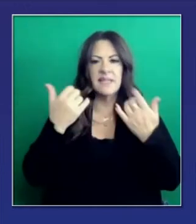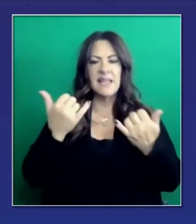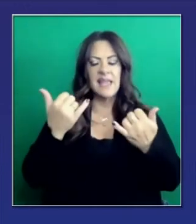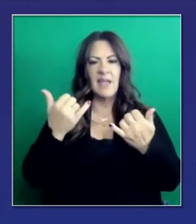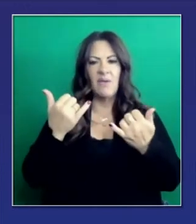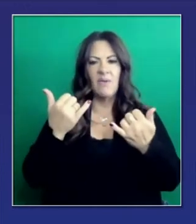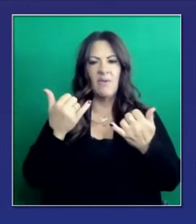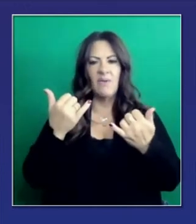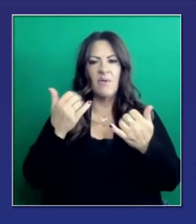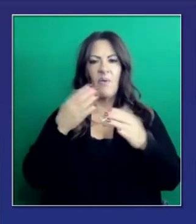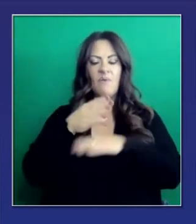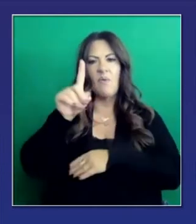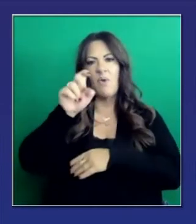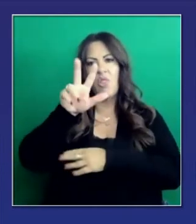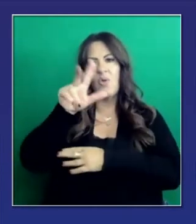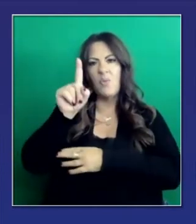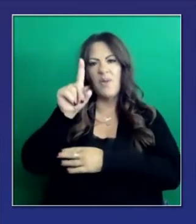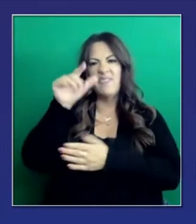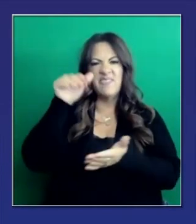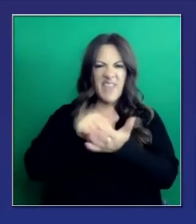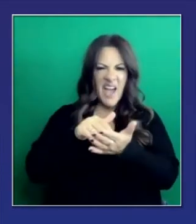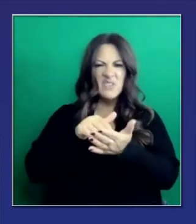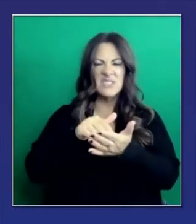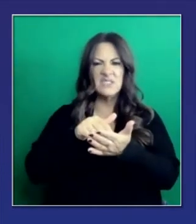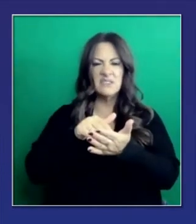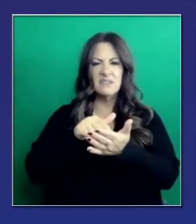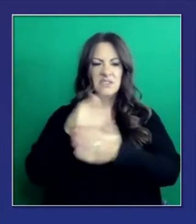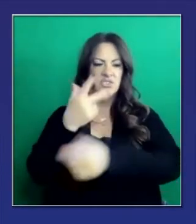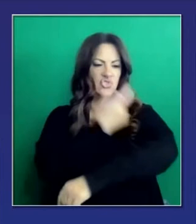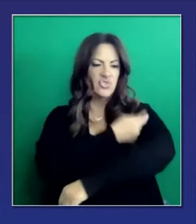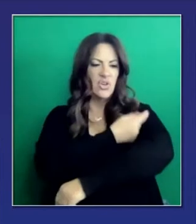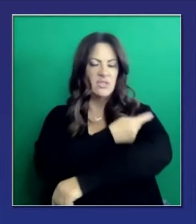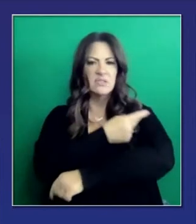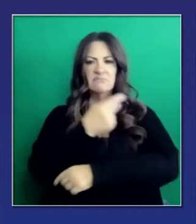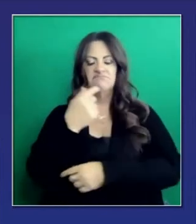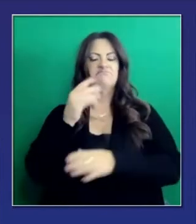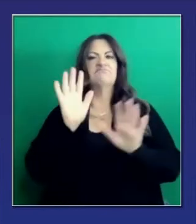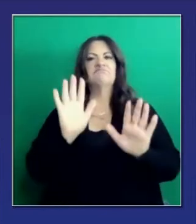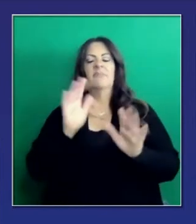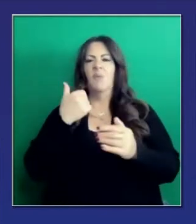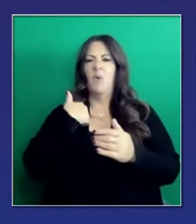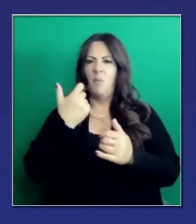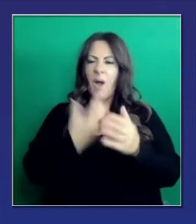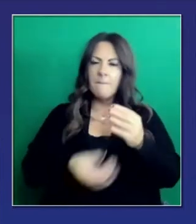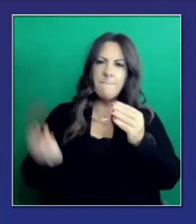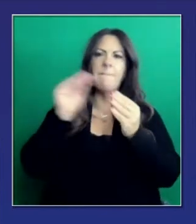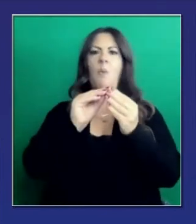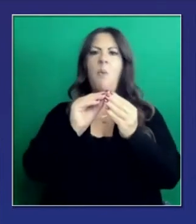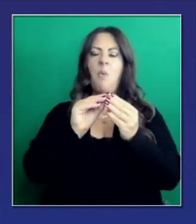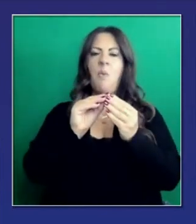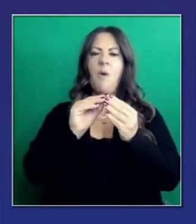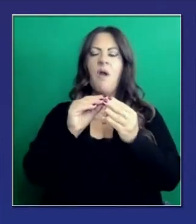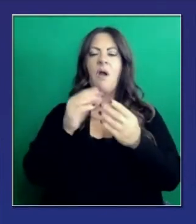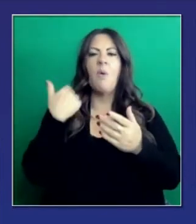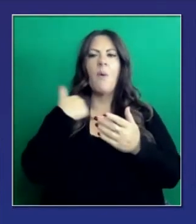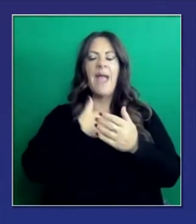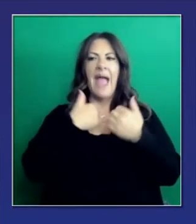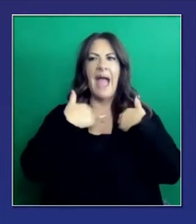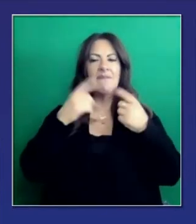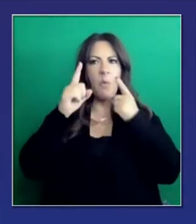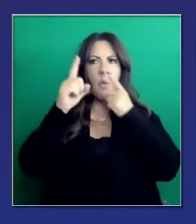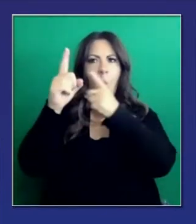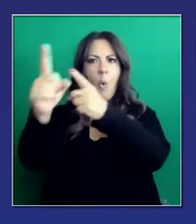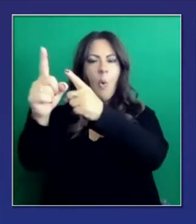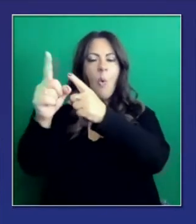días estamos en 131 mil. Y queremos que se aumente de forma significativa. Y ahí tenemos objetivos a medio plazo